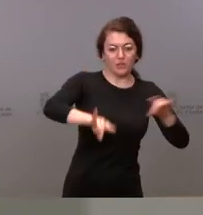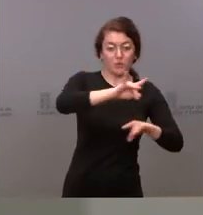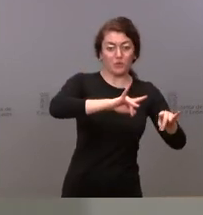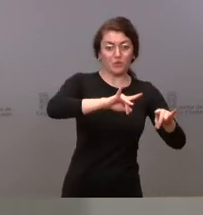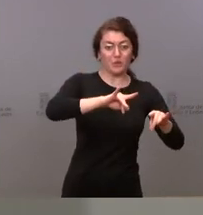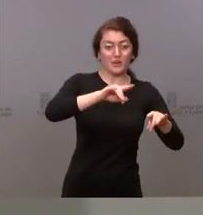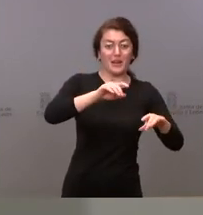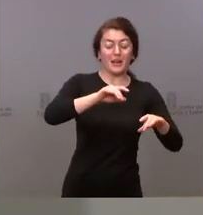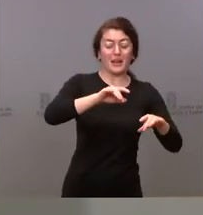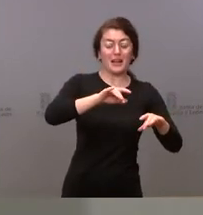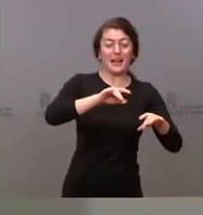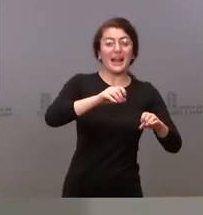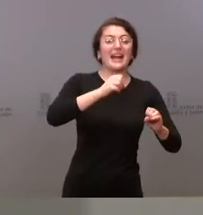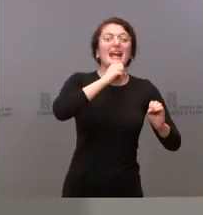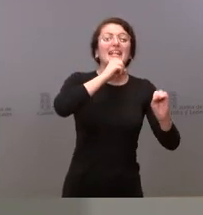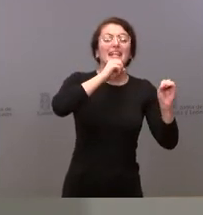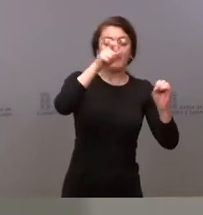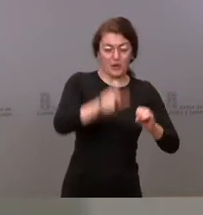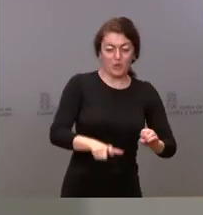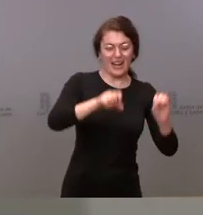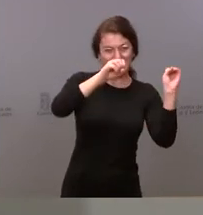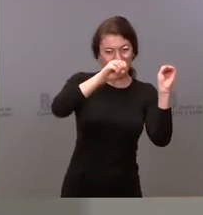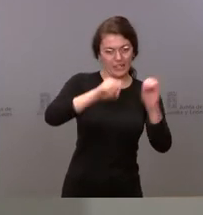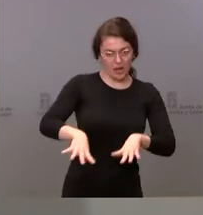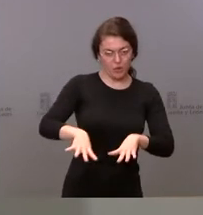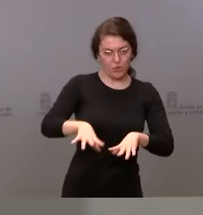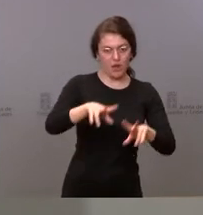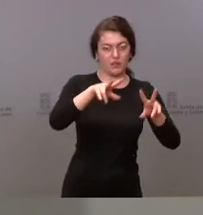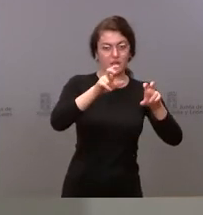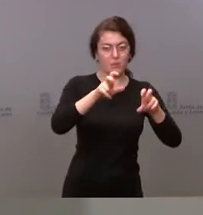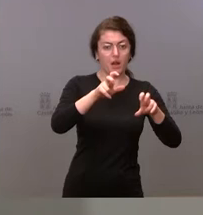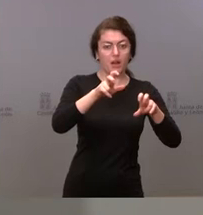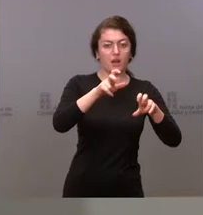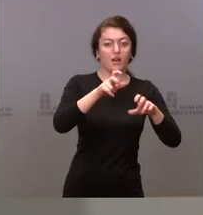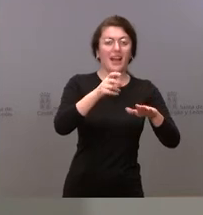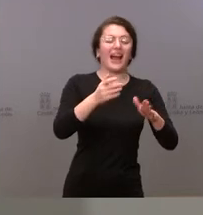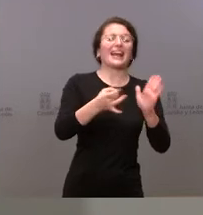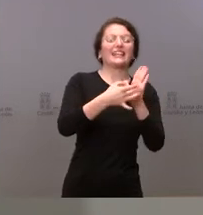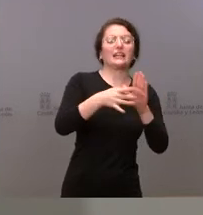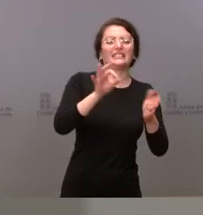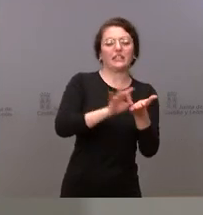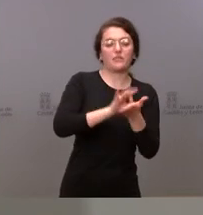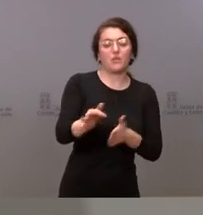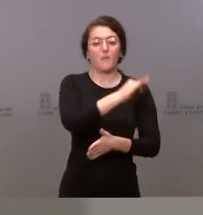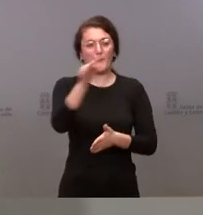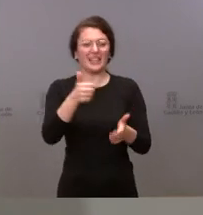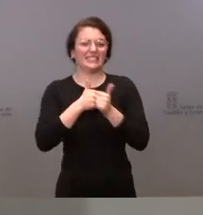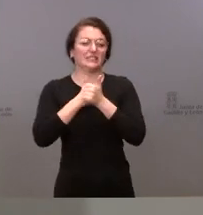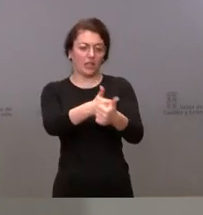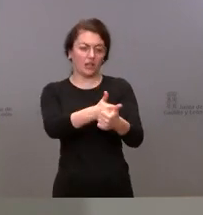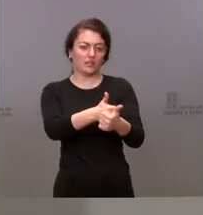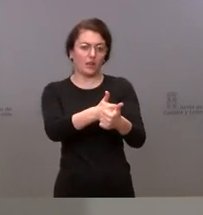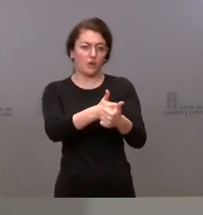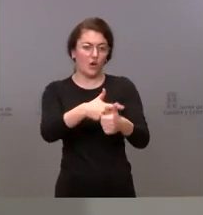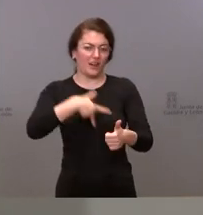Transparencia y Calidad de los Servicios, Fernando Navarro, del Secretario General José Miguel García, del Director General de Ordenación del Territorio y